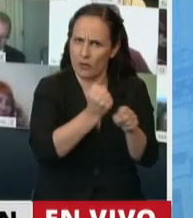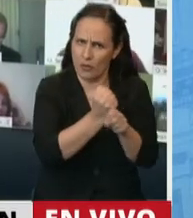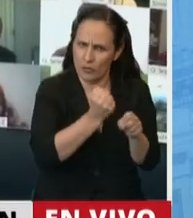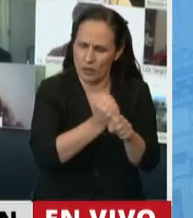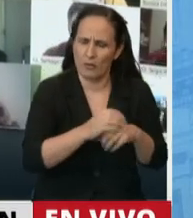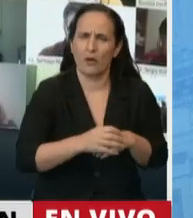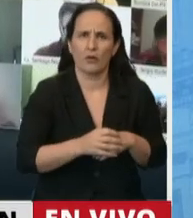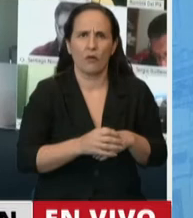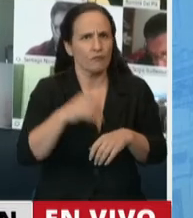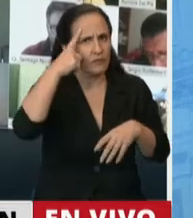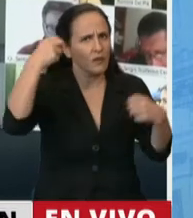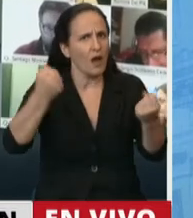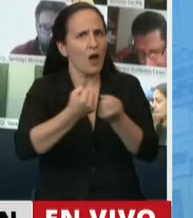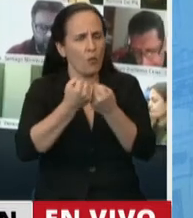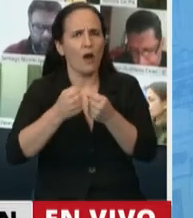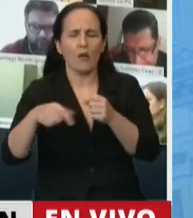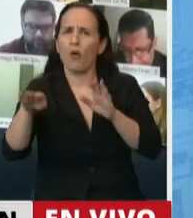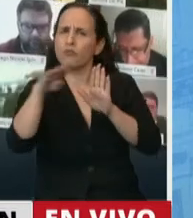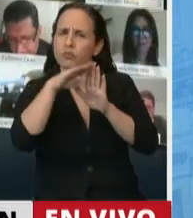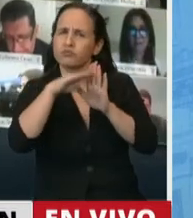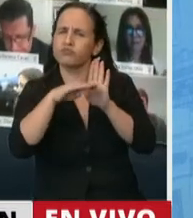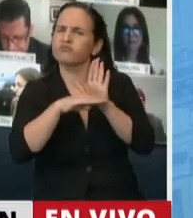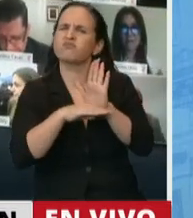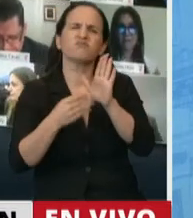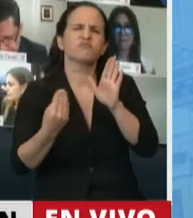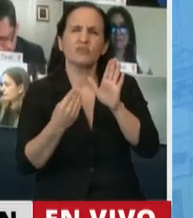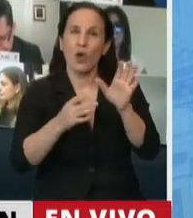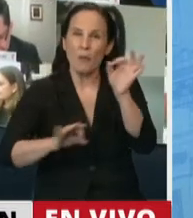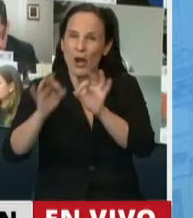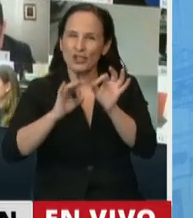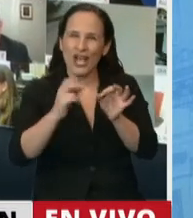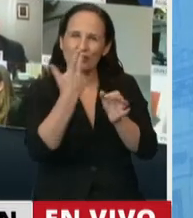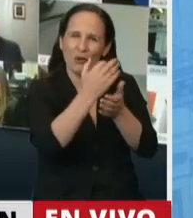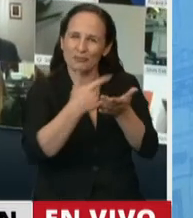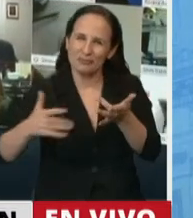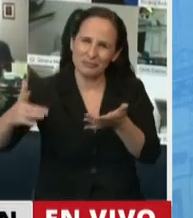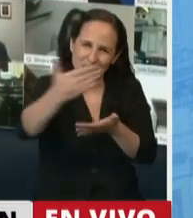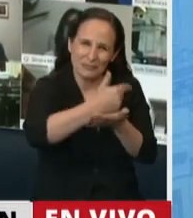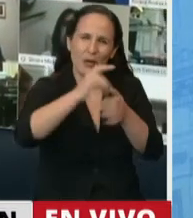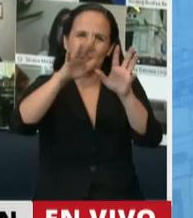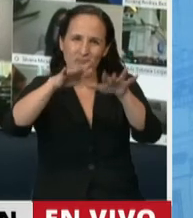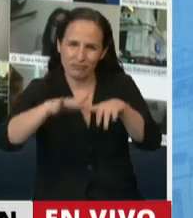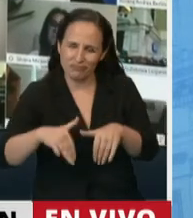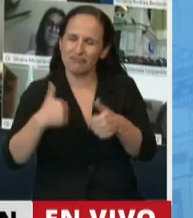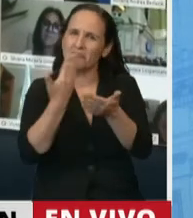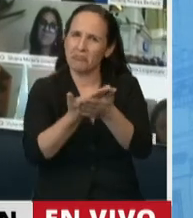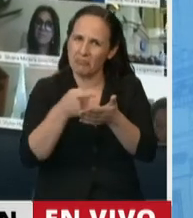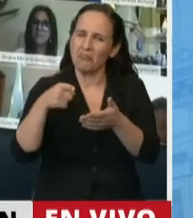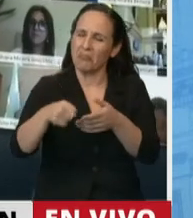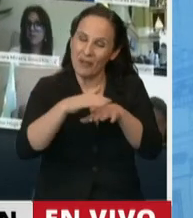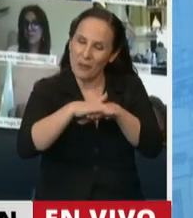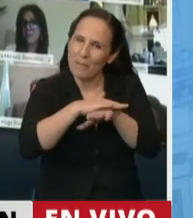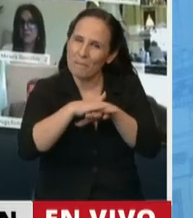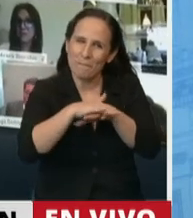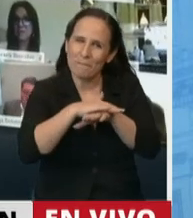plenamente en los principios en que se basaron los proyectos unificados en este dictamen y que representan el piso